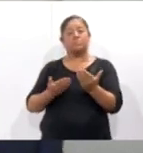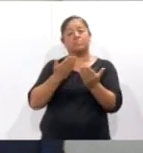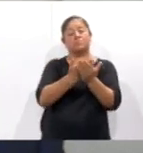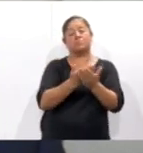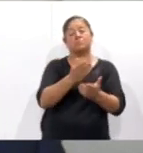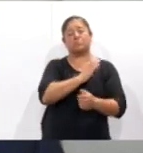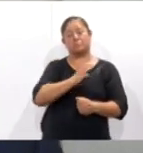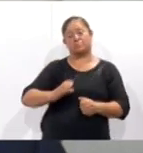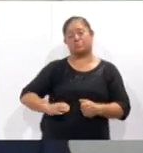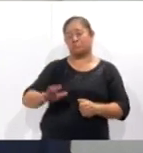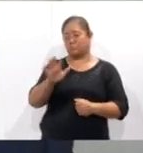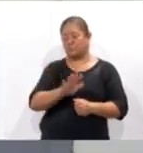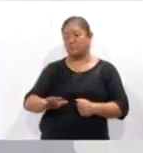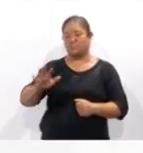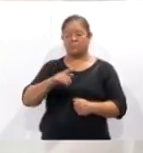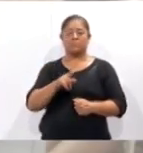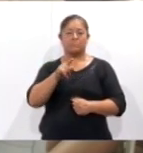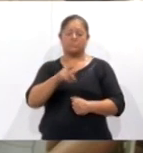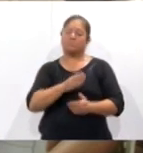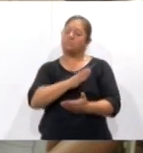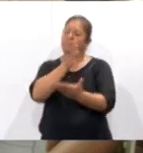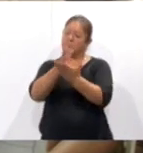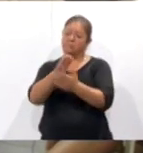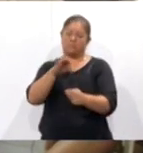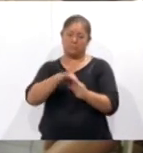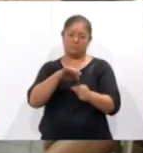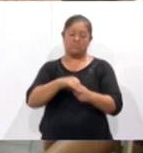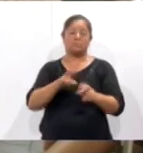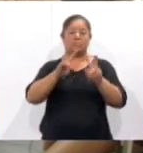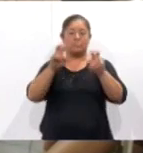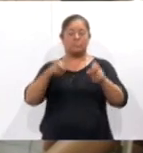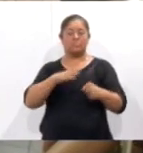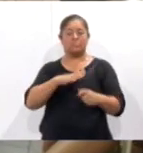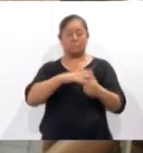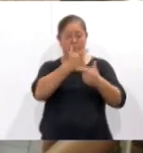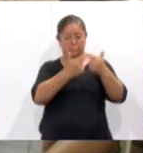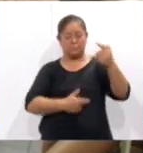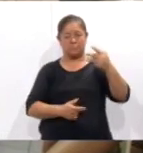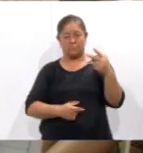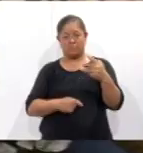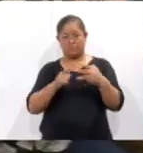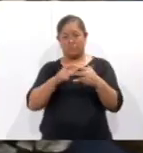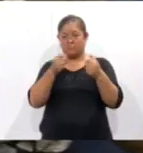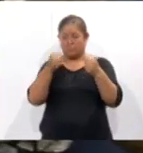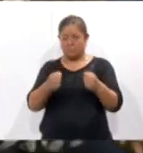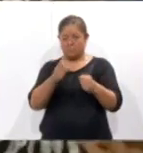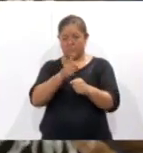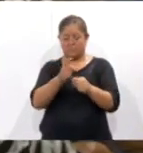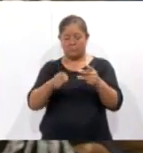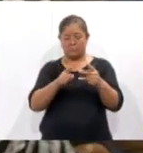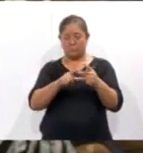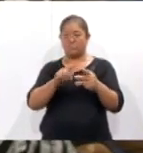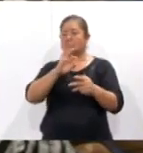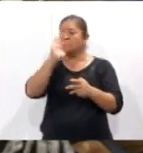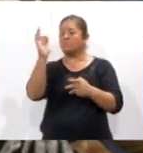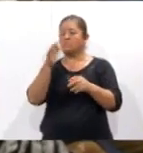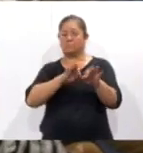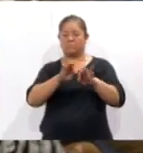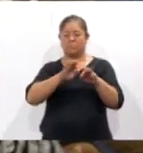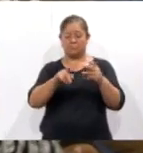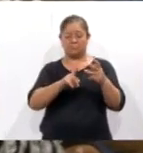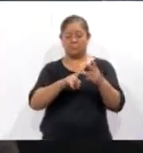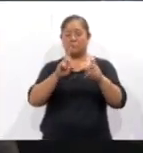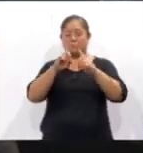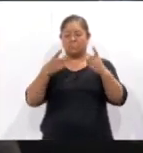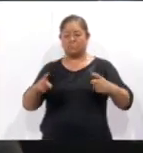los actores políticos y que salgan a votar. Los temas abordados en los diálogos ciudadanos fueron tres, seguridad, reforma laboral y desarrollo